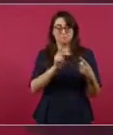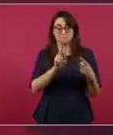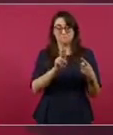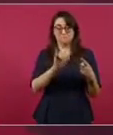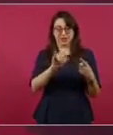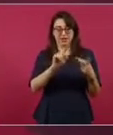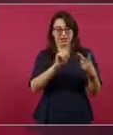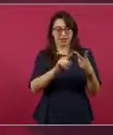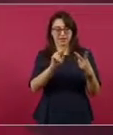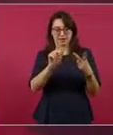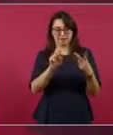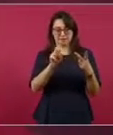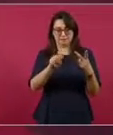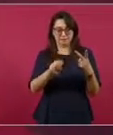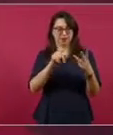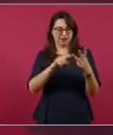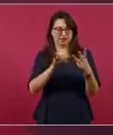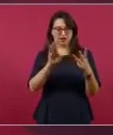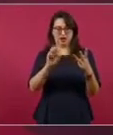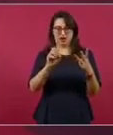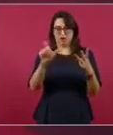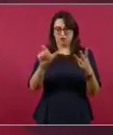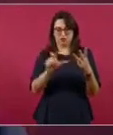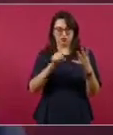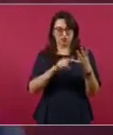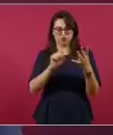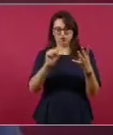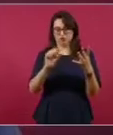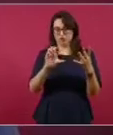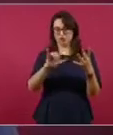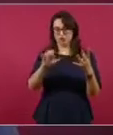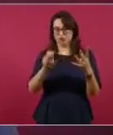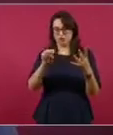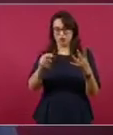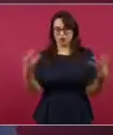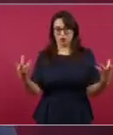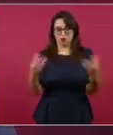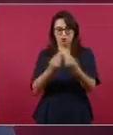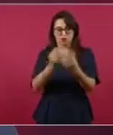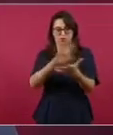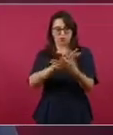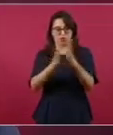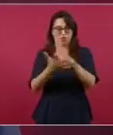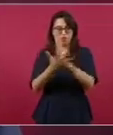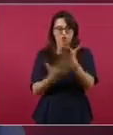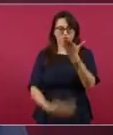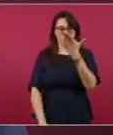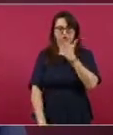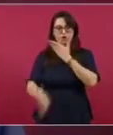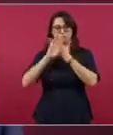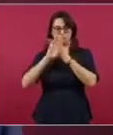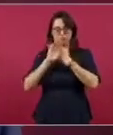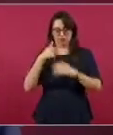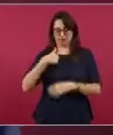Fox y la Suprema Corte. Nos enfrenté